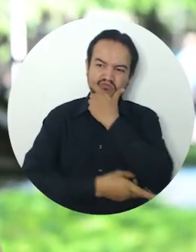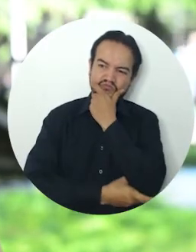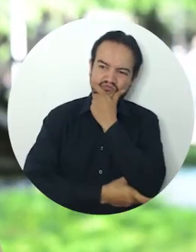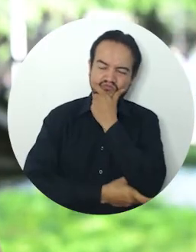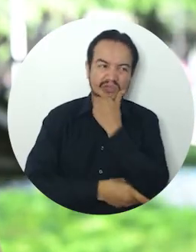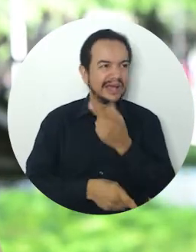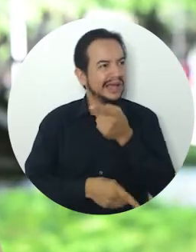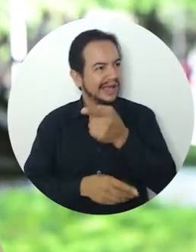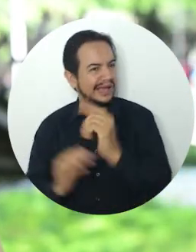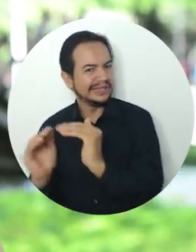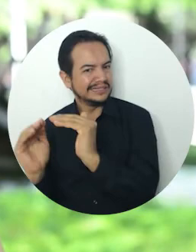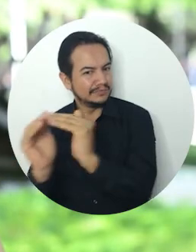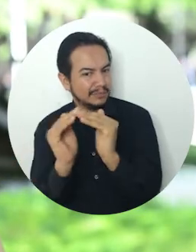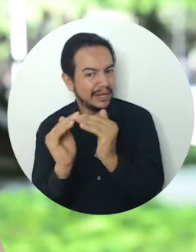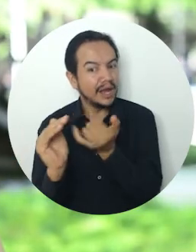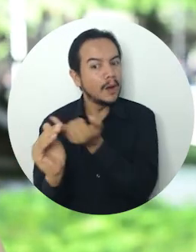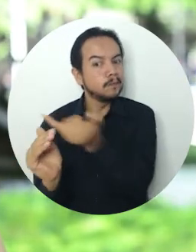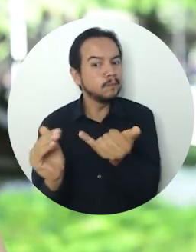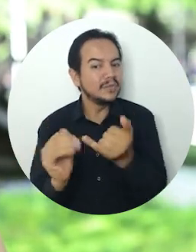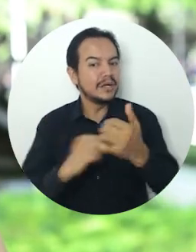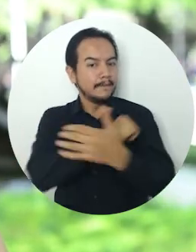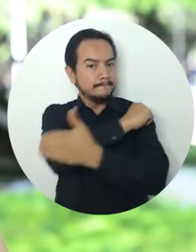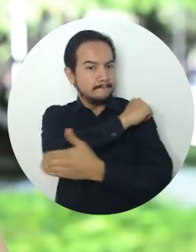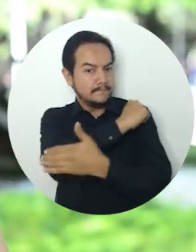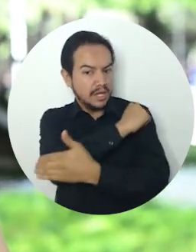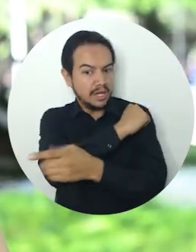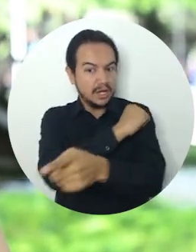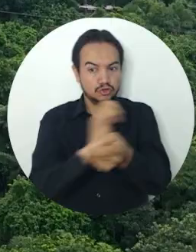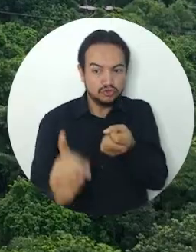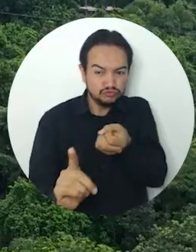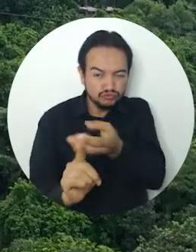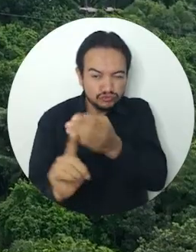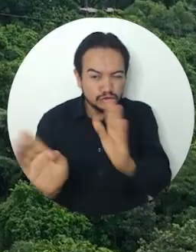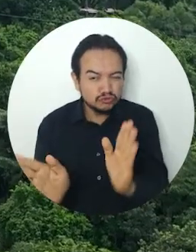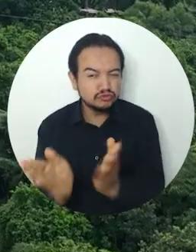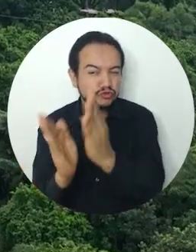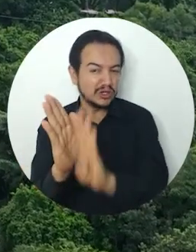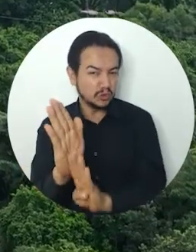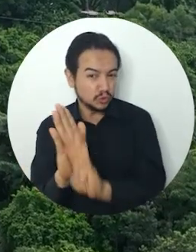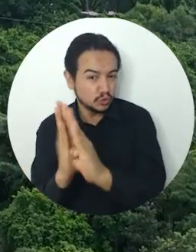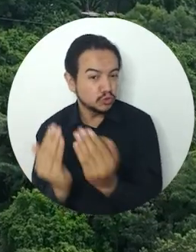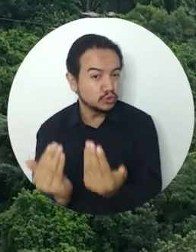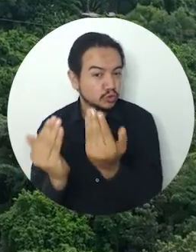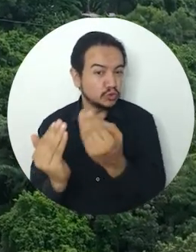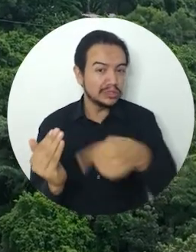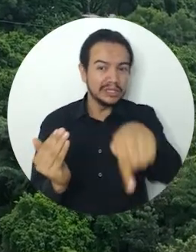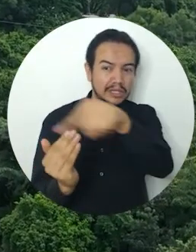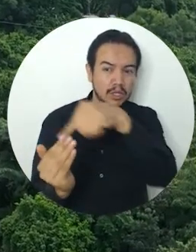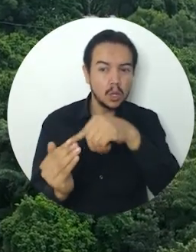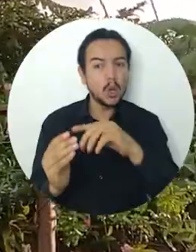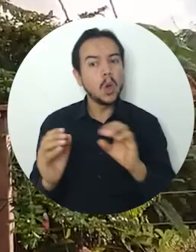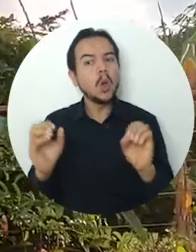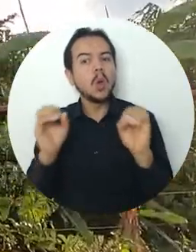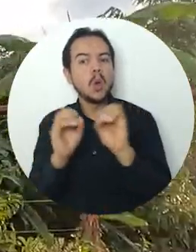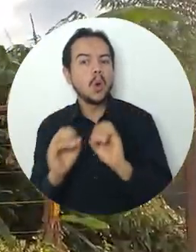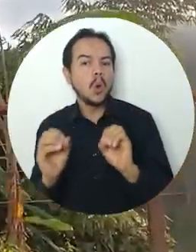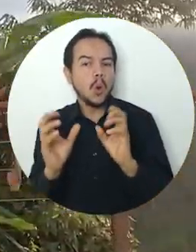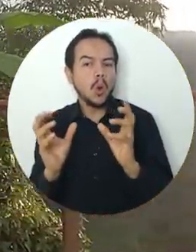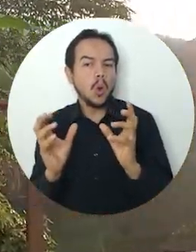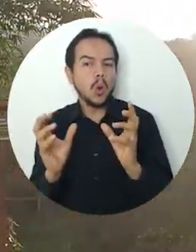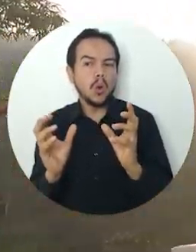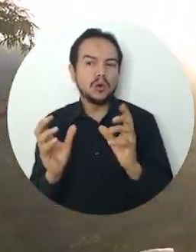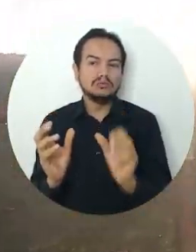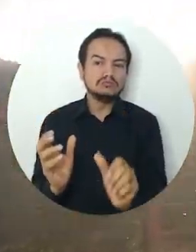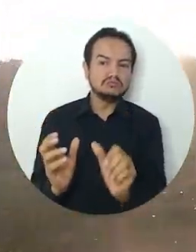Nos preguntamos si realmente ese turismo impactaba de manera, si beneficiaba a las